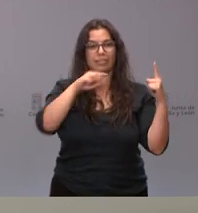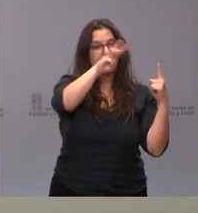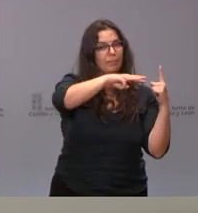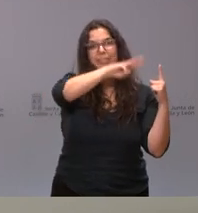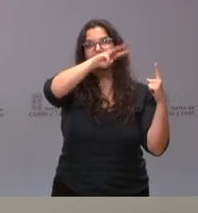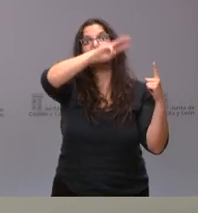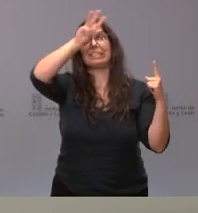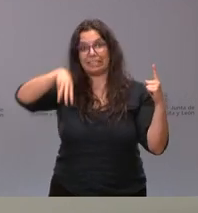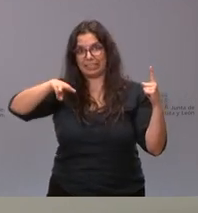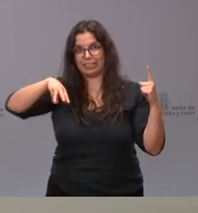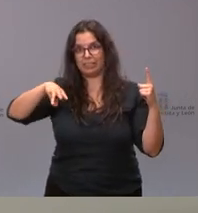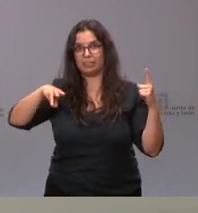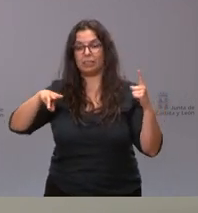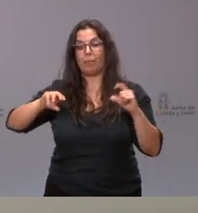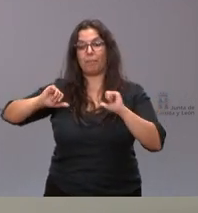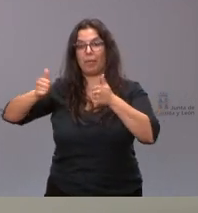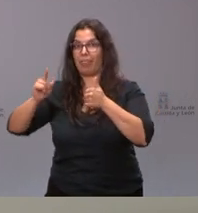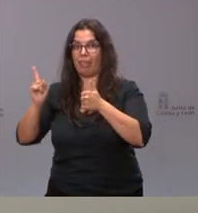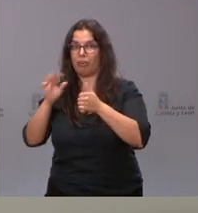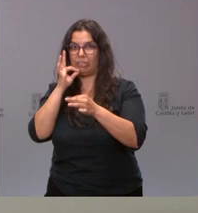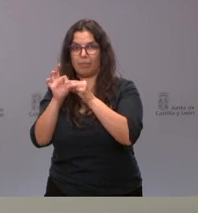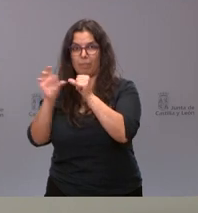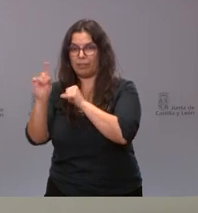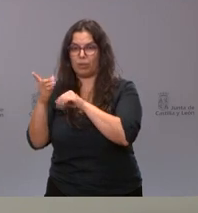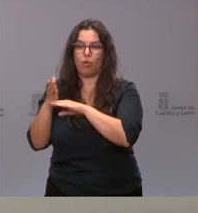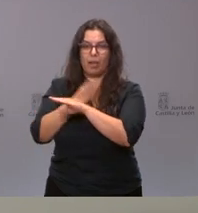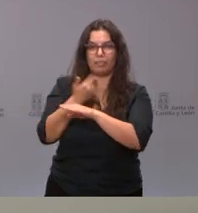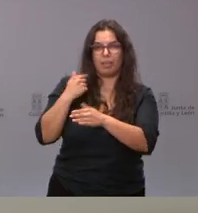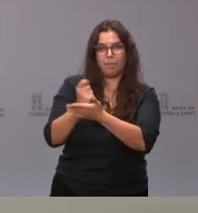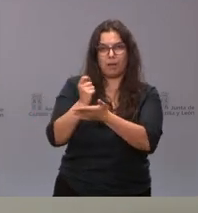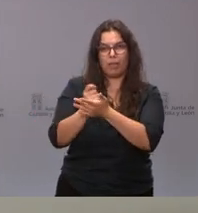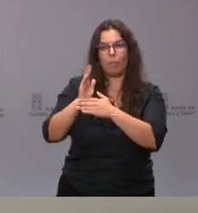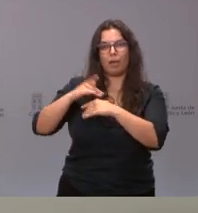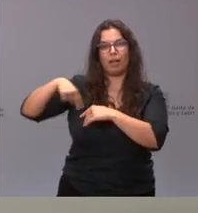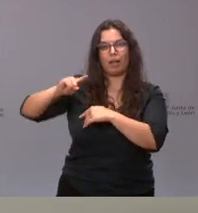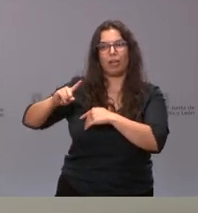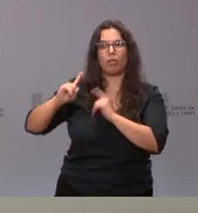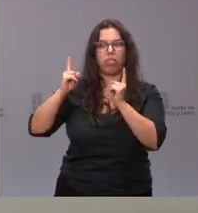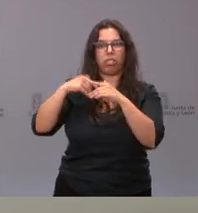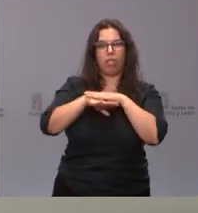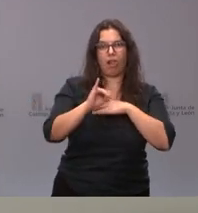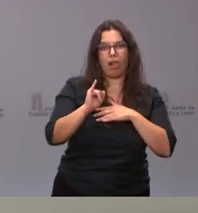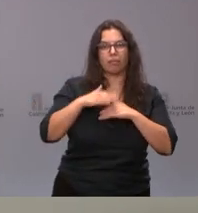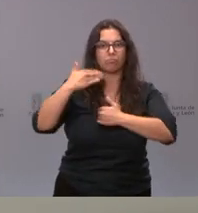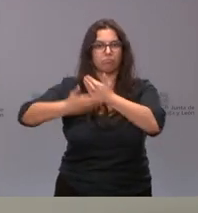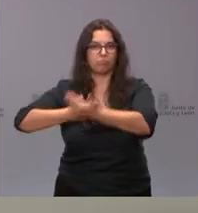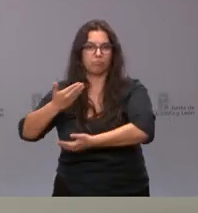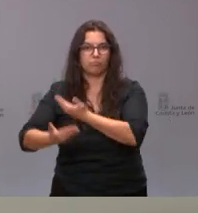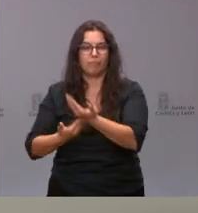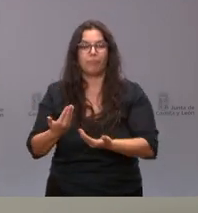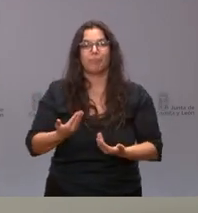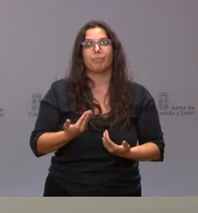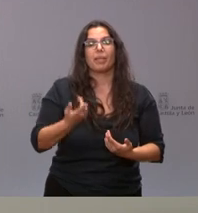de forma anticipada. Antes de comenzar el tercer trimestre se procede ya al pago de esa cantidad para que le dispongan las universidades públicas. Este tercer trimestre,